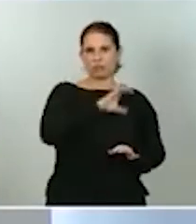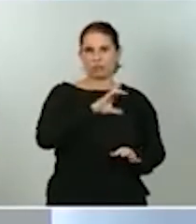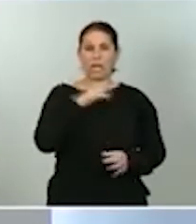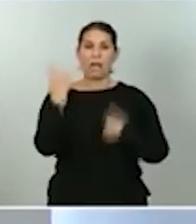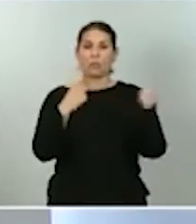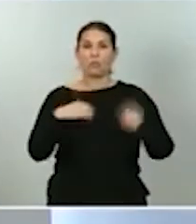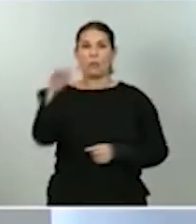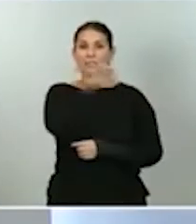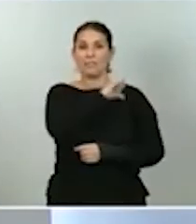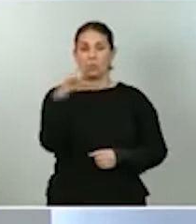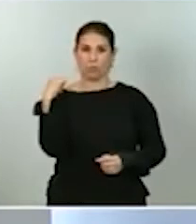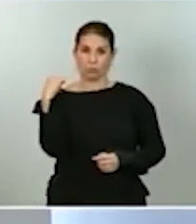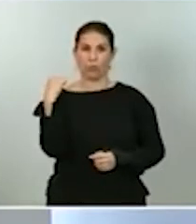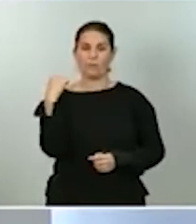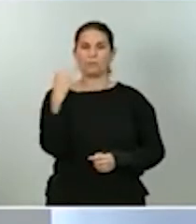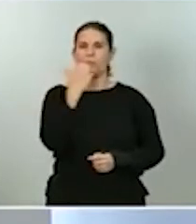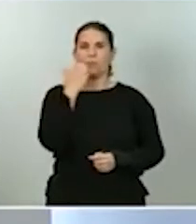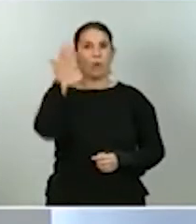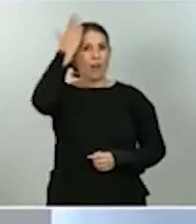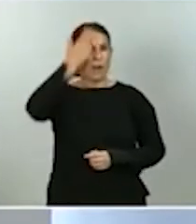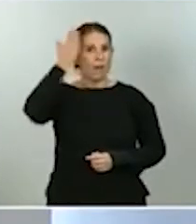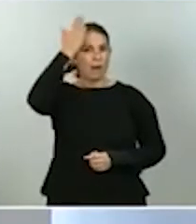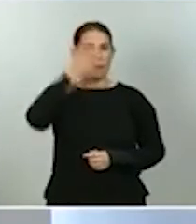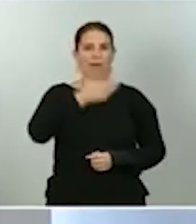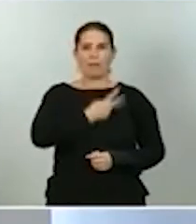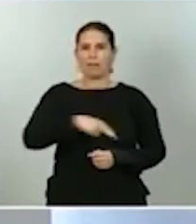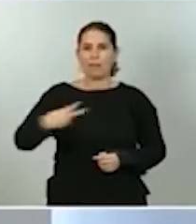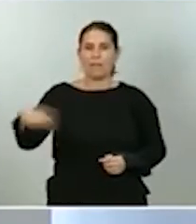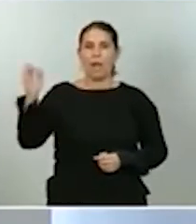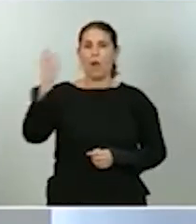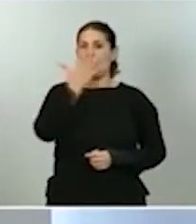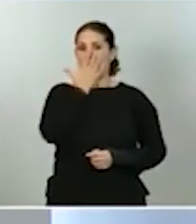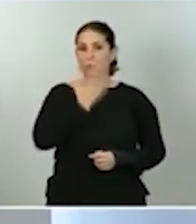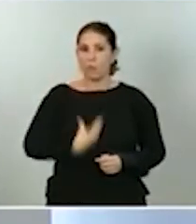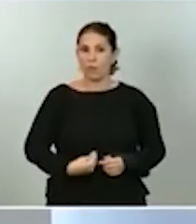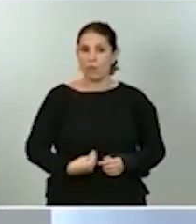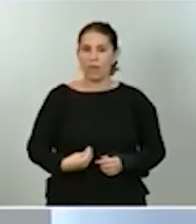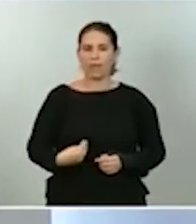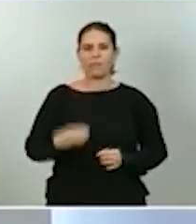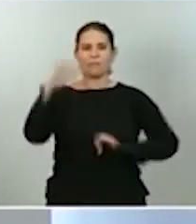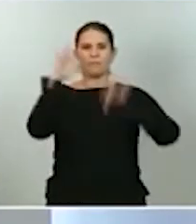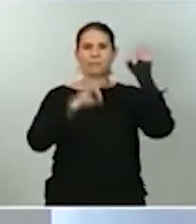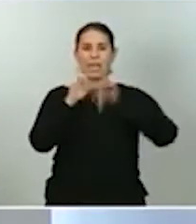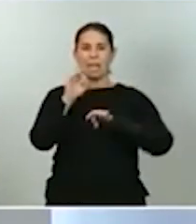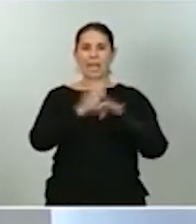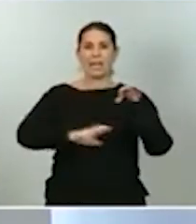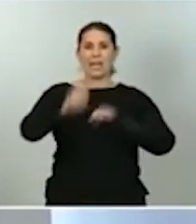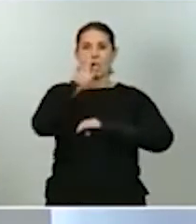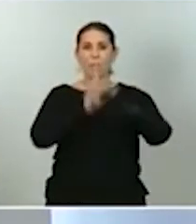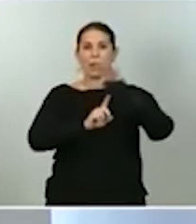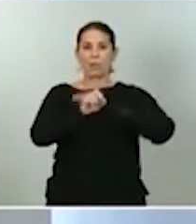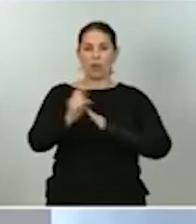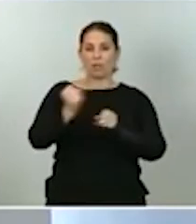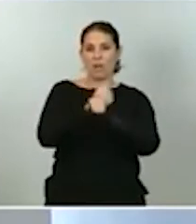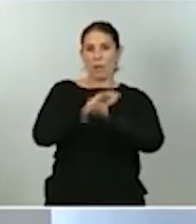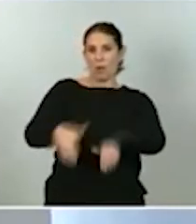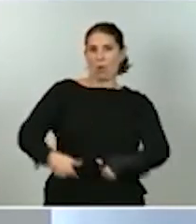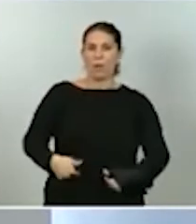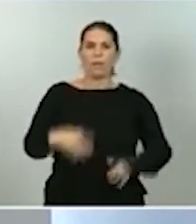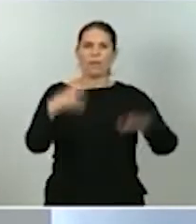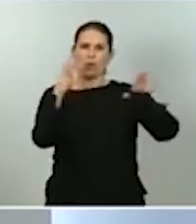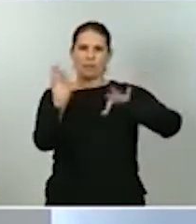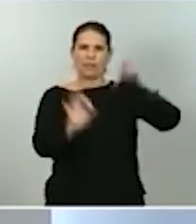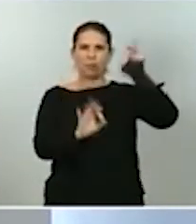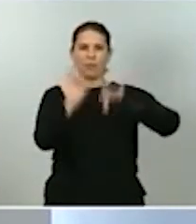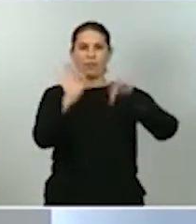como es el caso de Navarra, Cantabria o Murcia, las tasas de recuperación están en el entorno del 90% y, sin embargo, hay otras